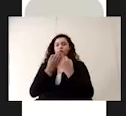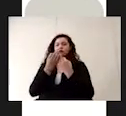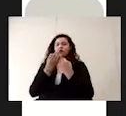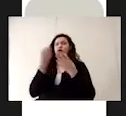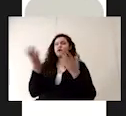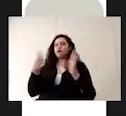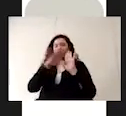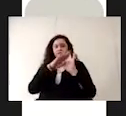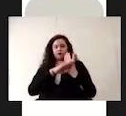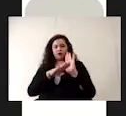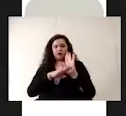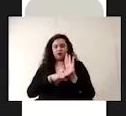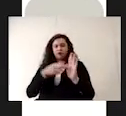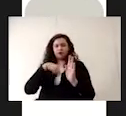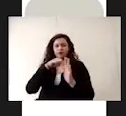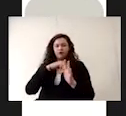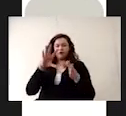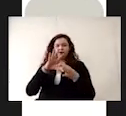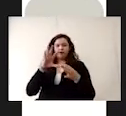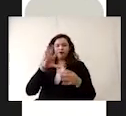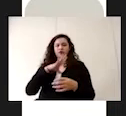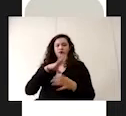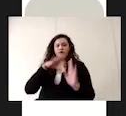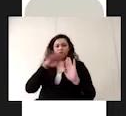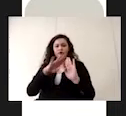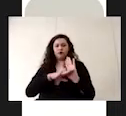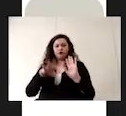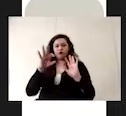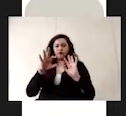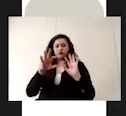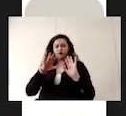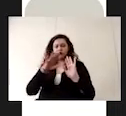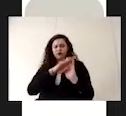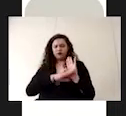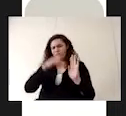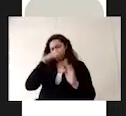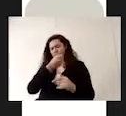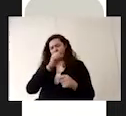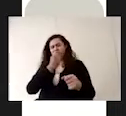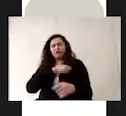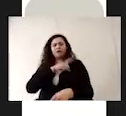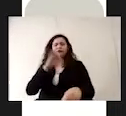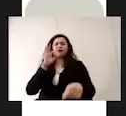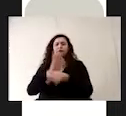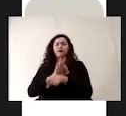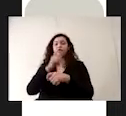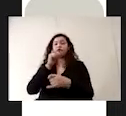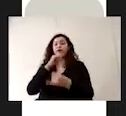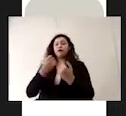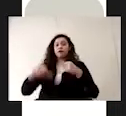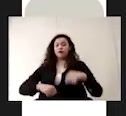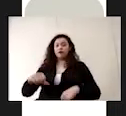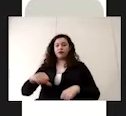medidas podemos encontrarlas en los lineamientos de medidas de protección a la salud que deberán cumplir las actividades